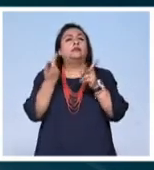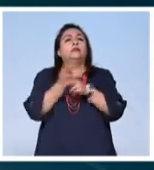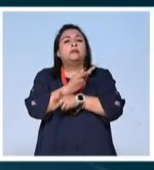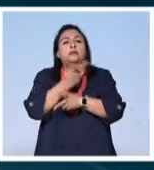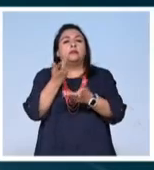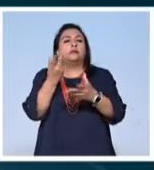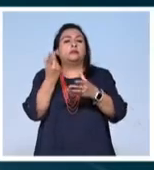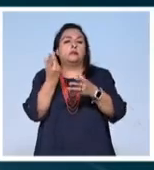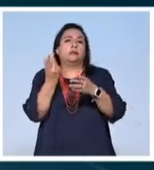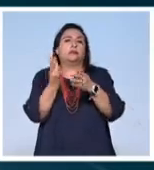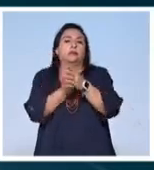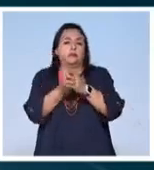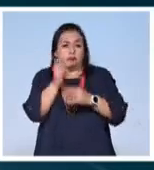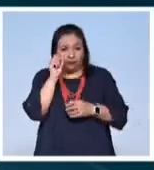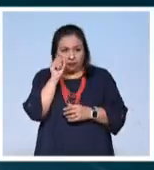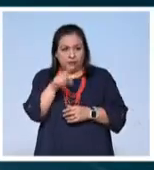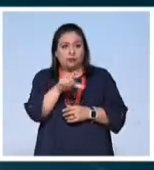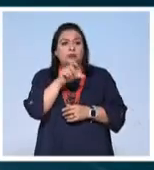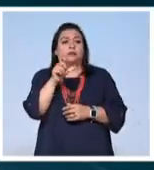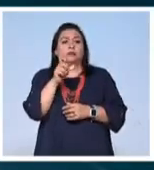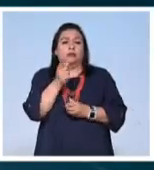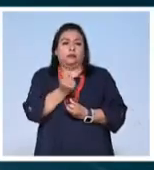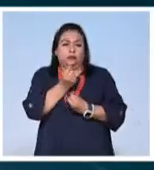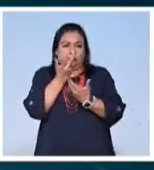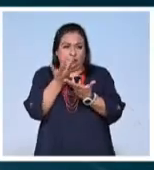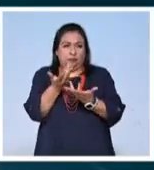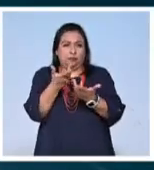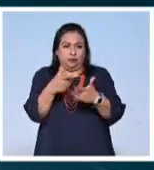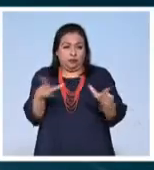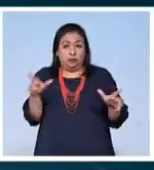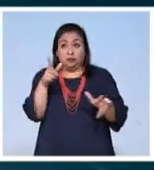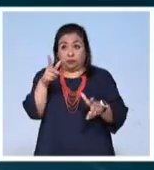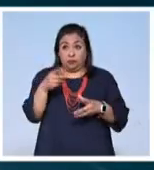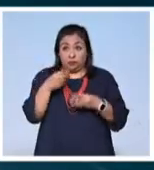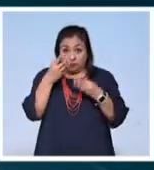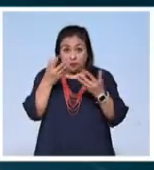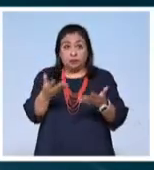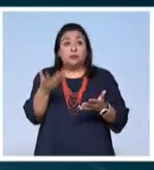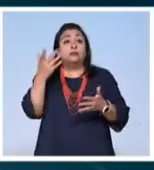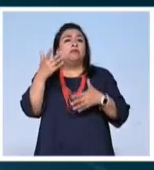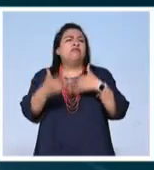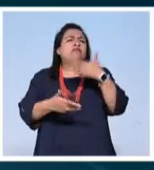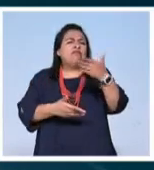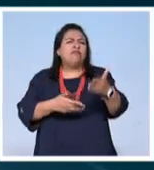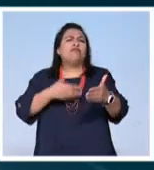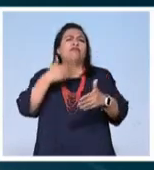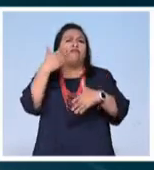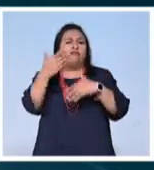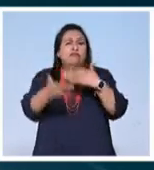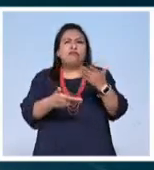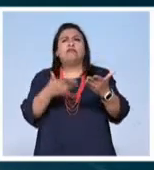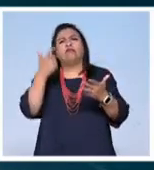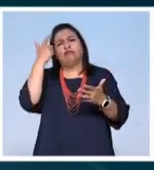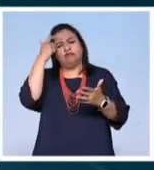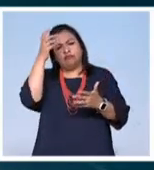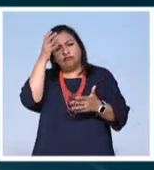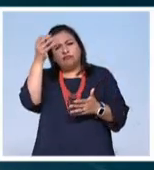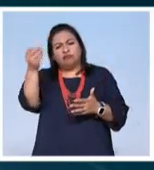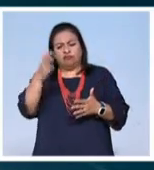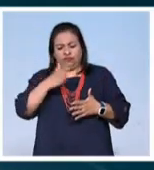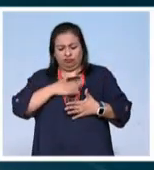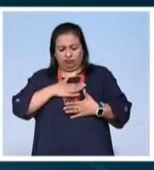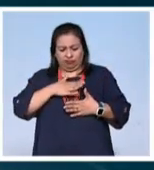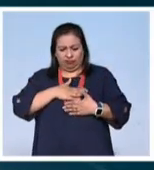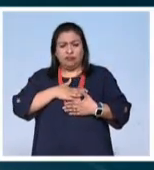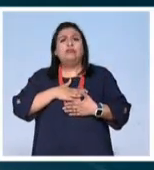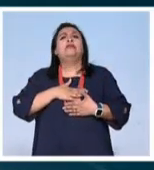íntimos, pero también del lenguaje. Sus poemas son poemas que pasan y traspasan la concepción de un yo